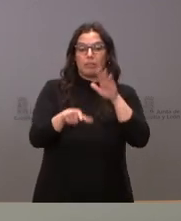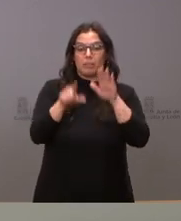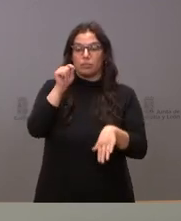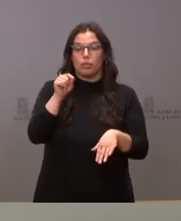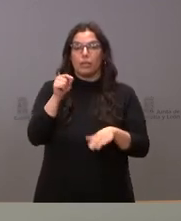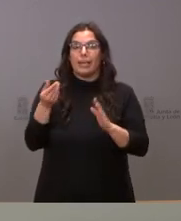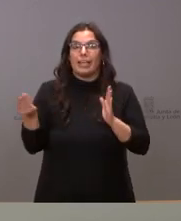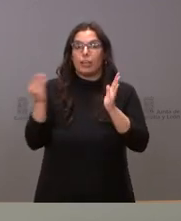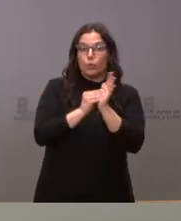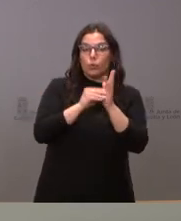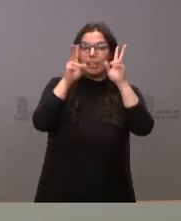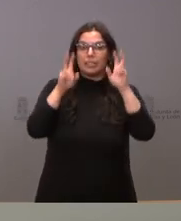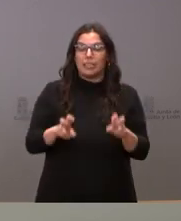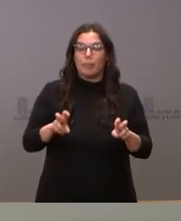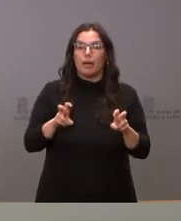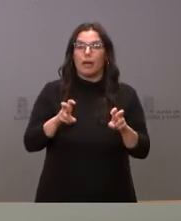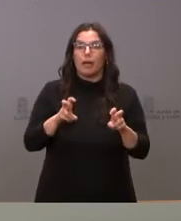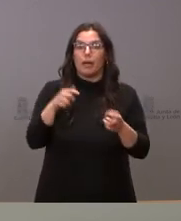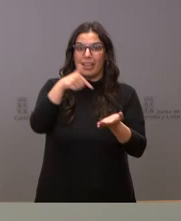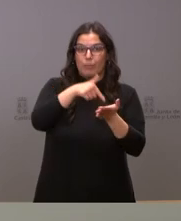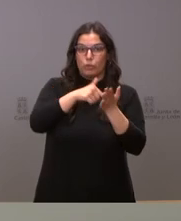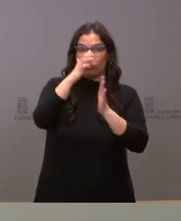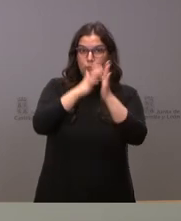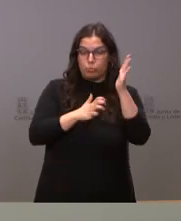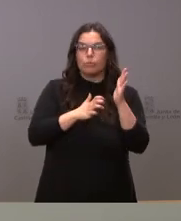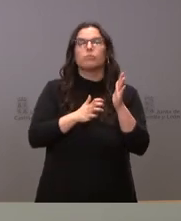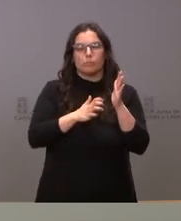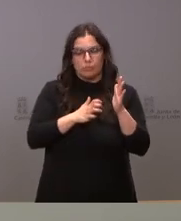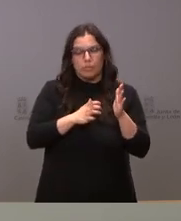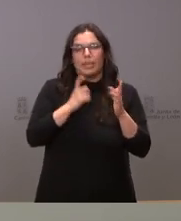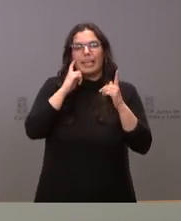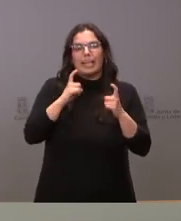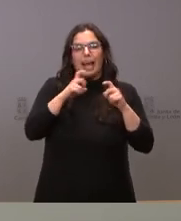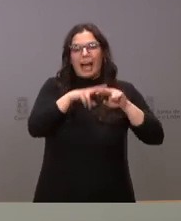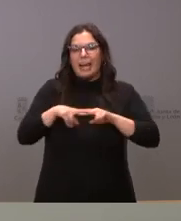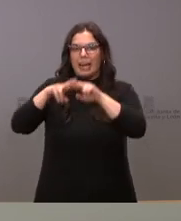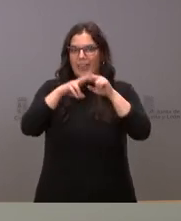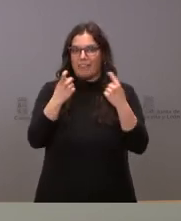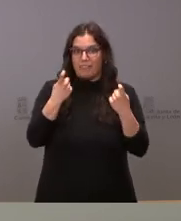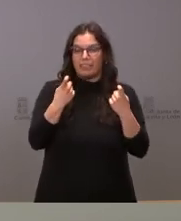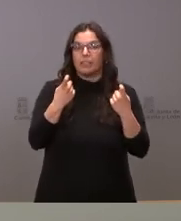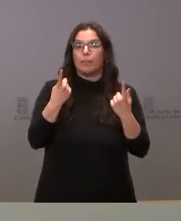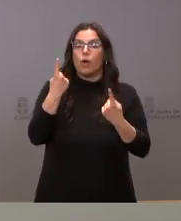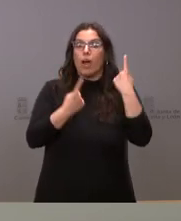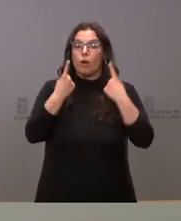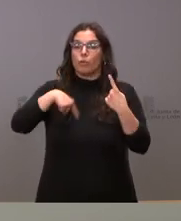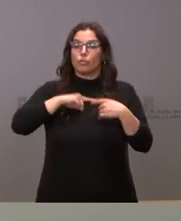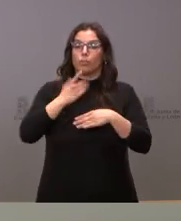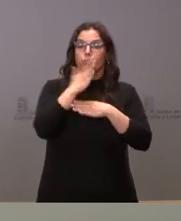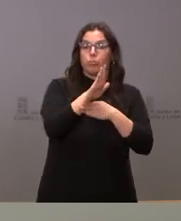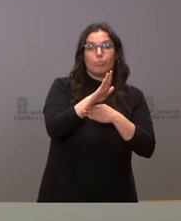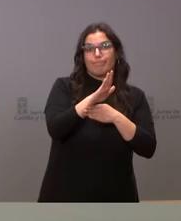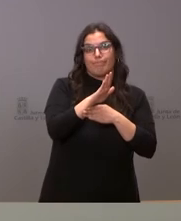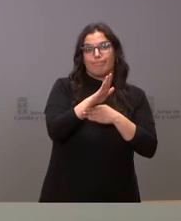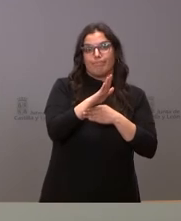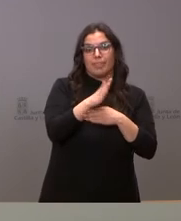de estas cuestiones relacionadas con temas fiscales vamos a analizar todas las posibilidades pero algunas de las que nosotros habíamos planteado son de competencia nacional